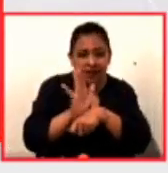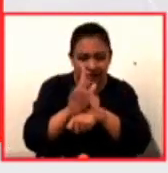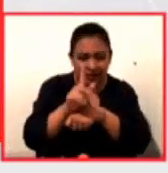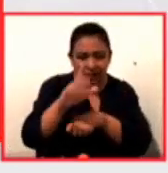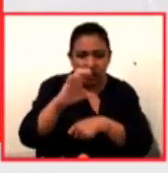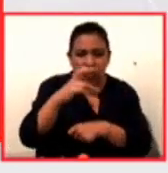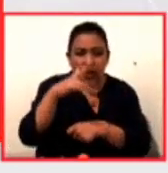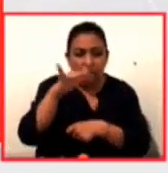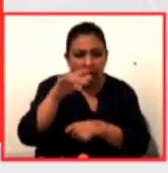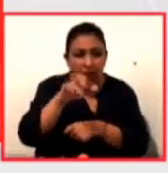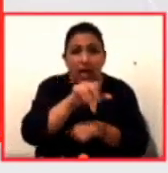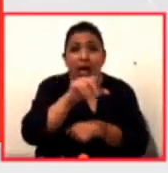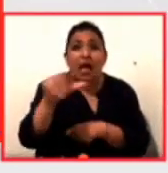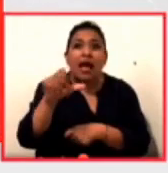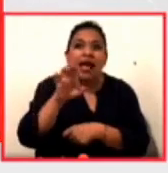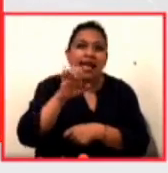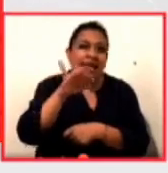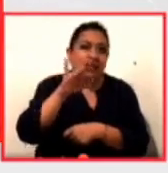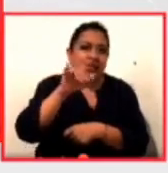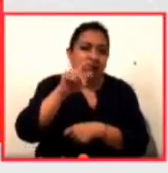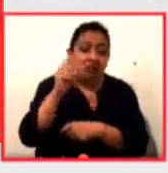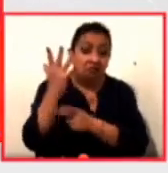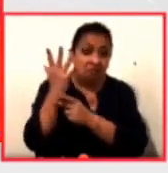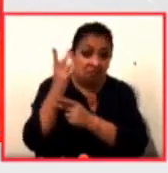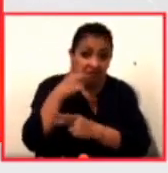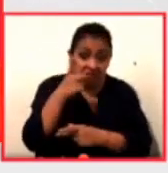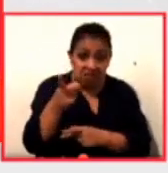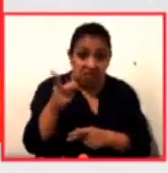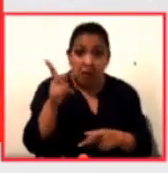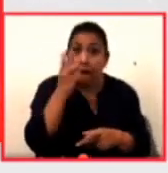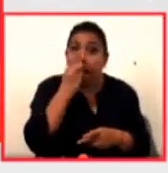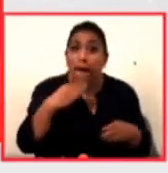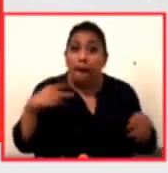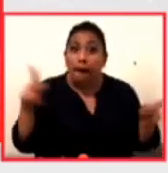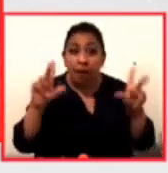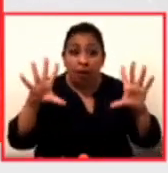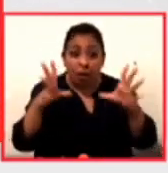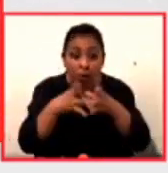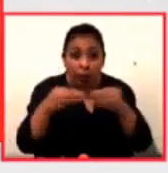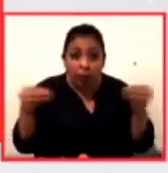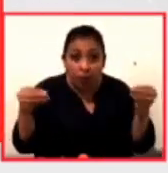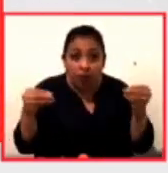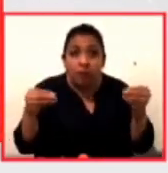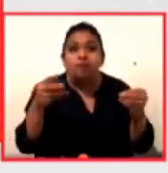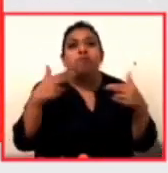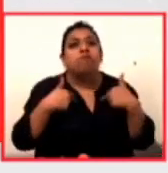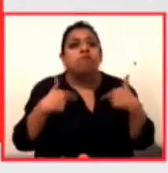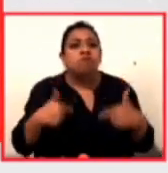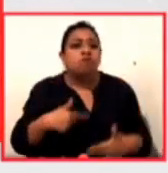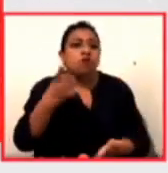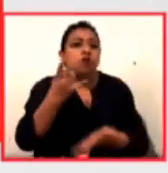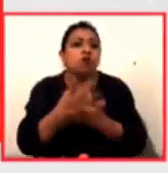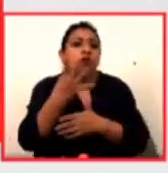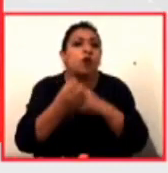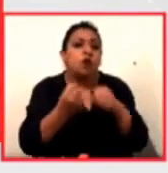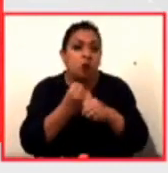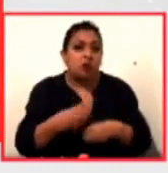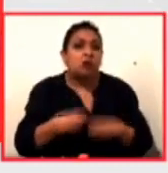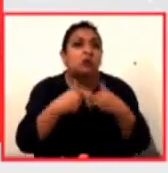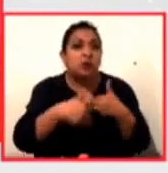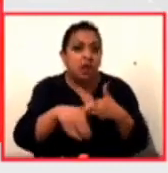y atribuida a Albert Einstein que dice si la abeja desapareciera del planeta al hombre solo le quedarían cuatro años de vida